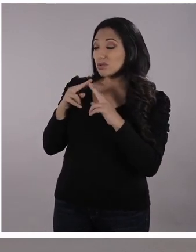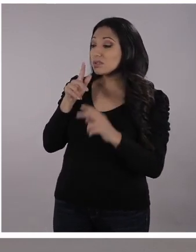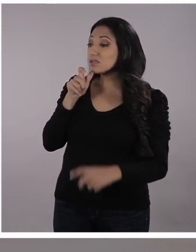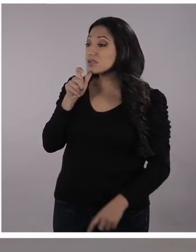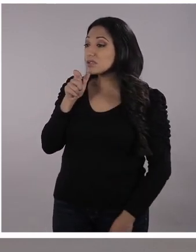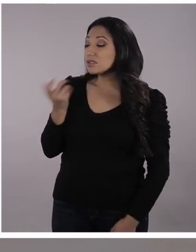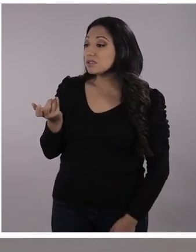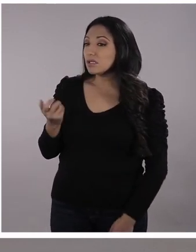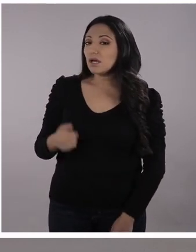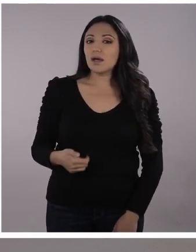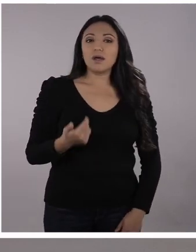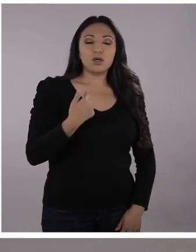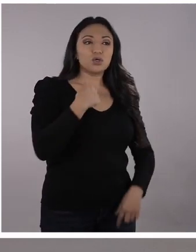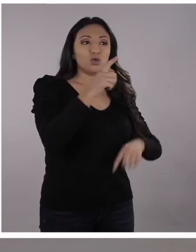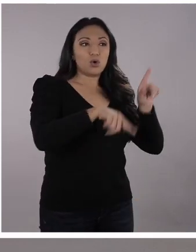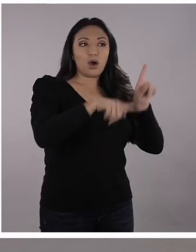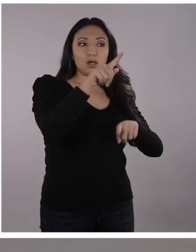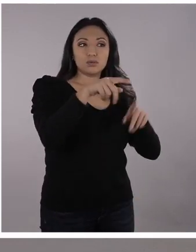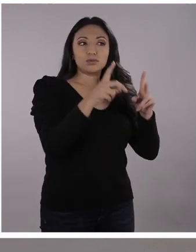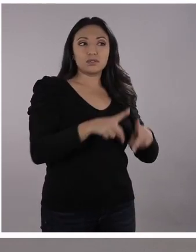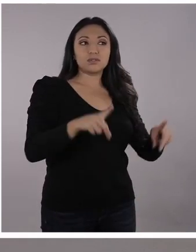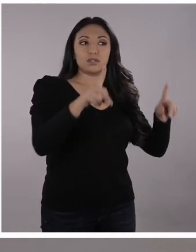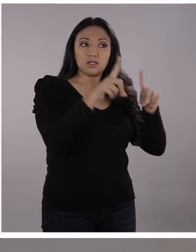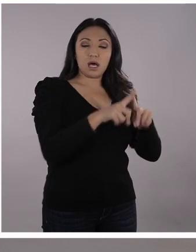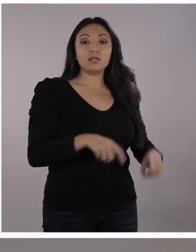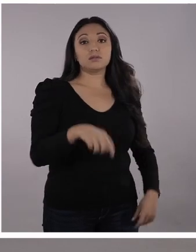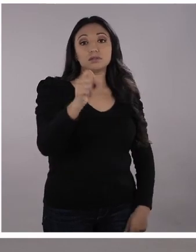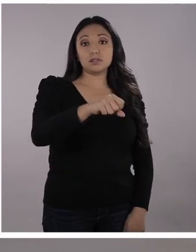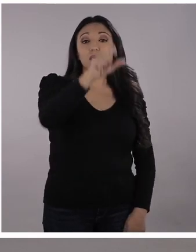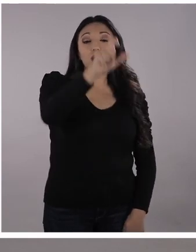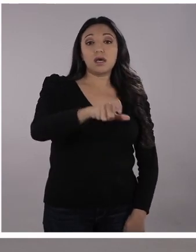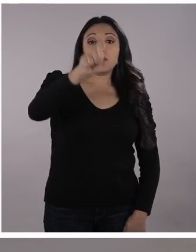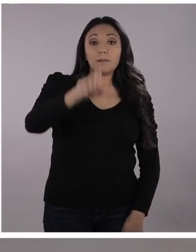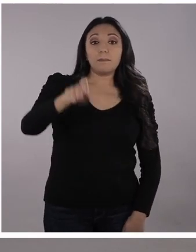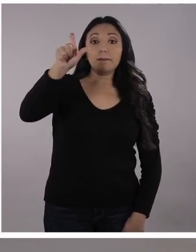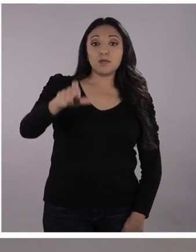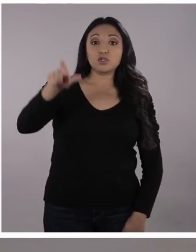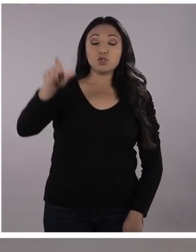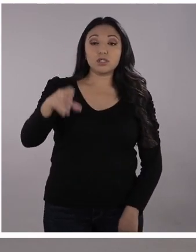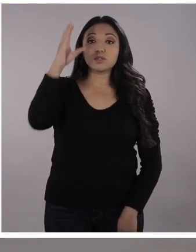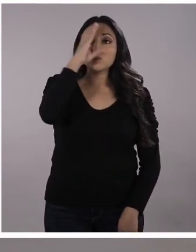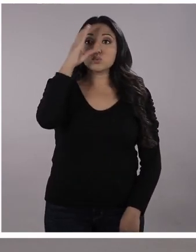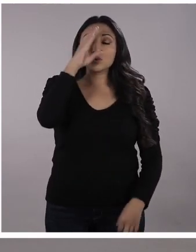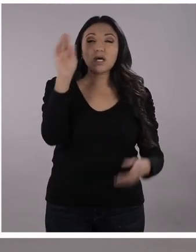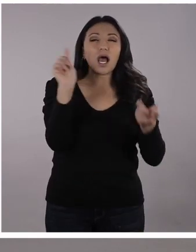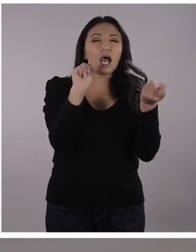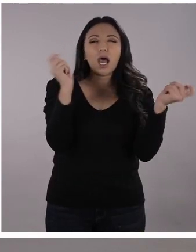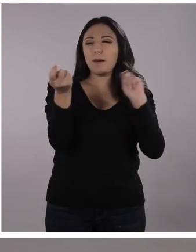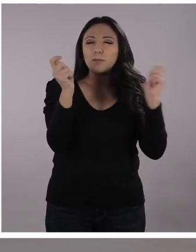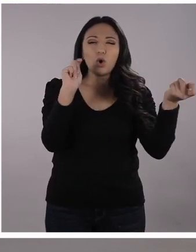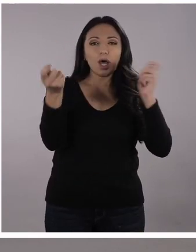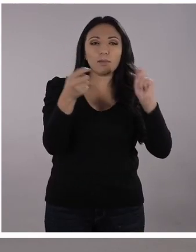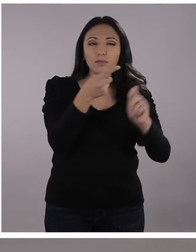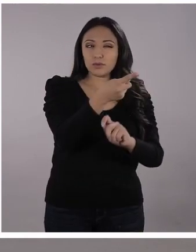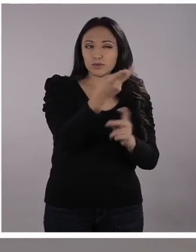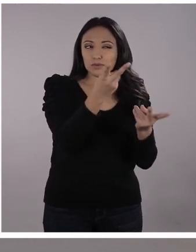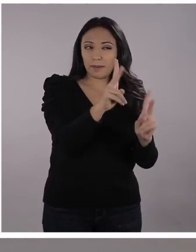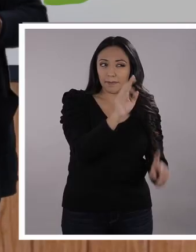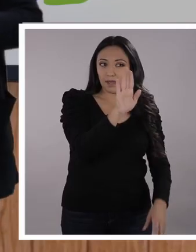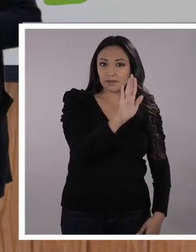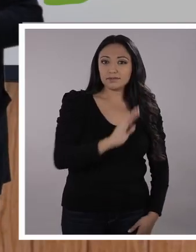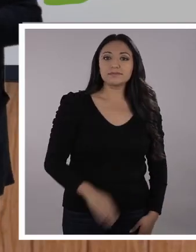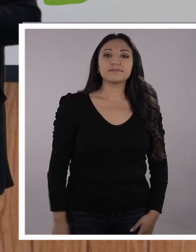Santi? Tengo algunos datos de chicos y jóvenes que han generado cambios, pero estoy seguro que usted nos tiene un dato ahí